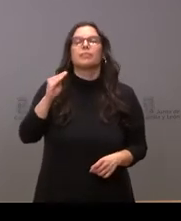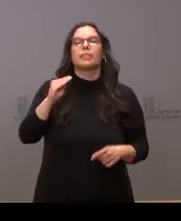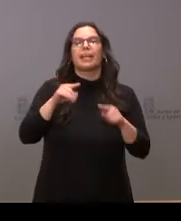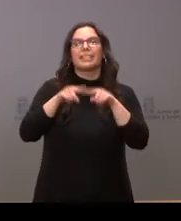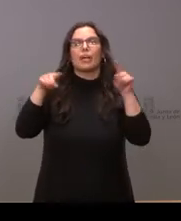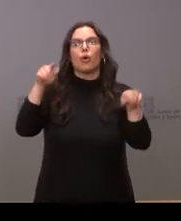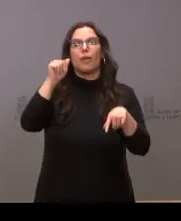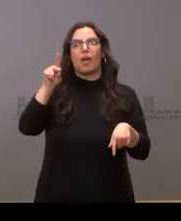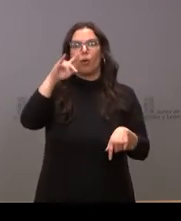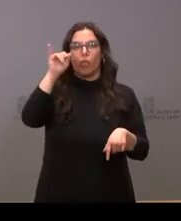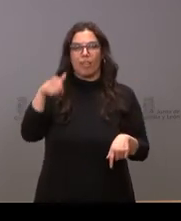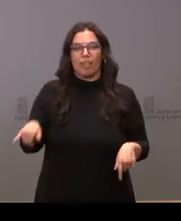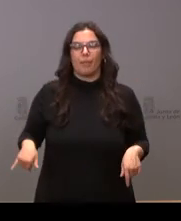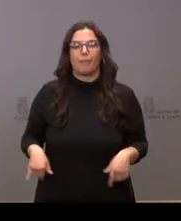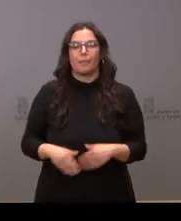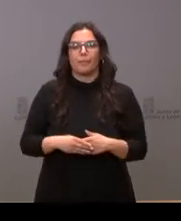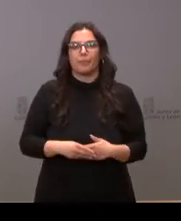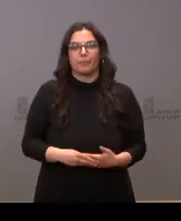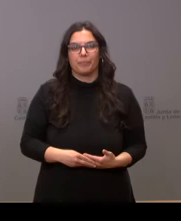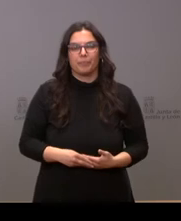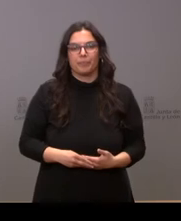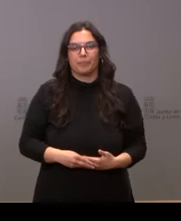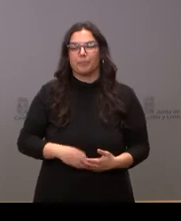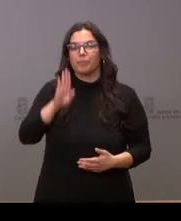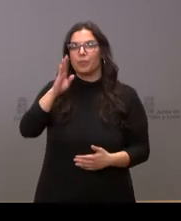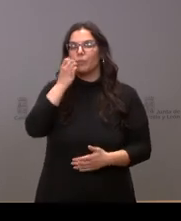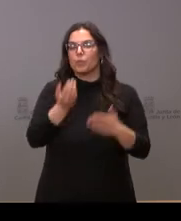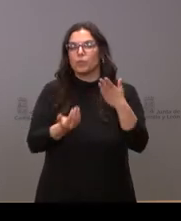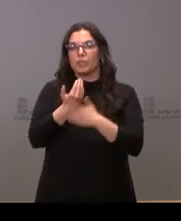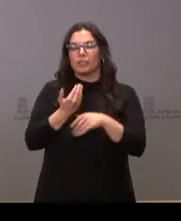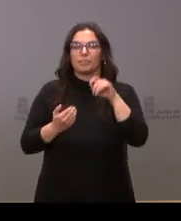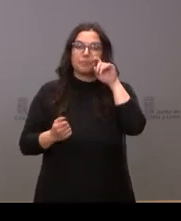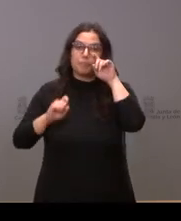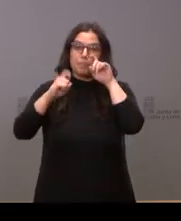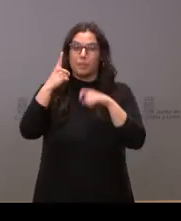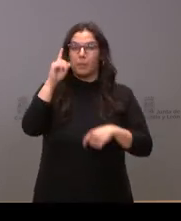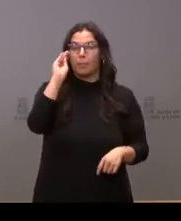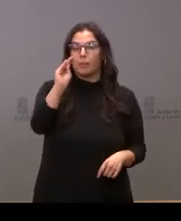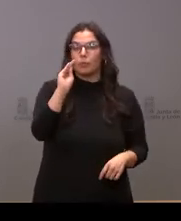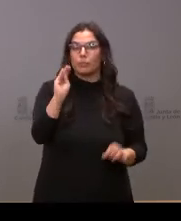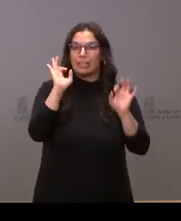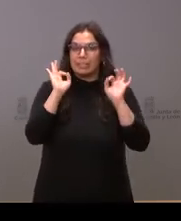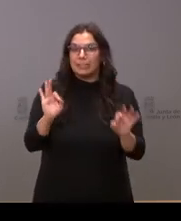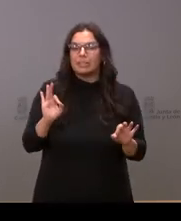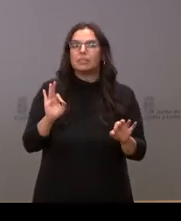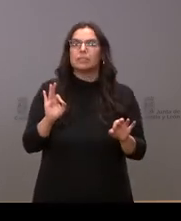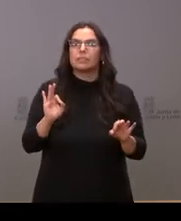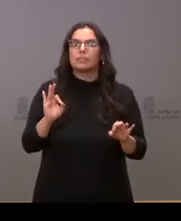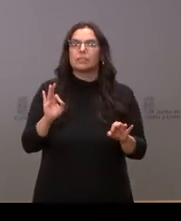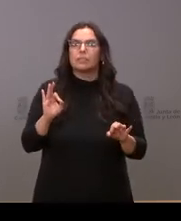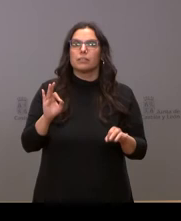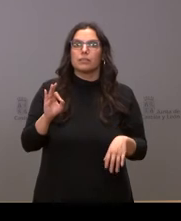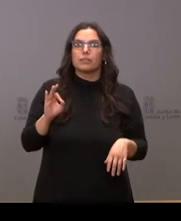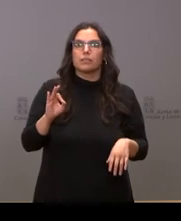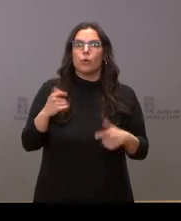Segovia Udaz Cuando quieras Begoña Hola, muy buenos días a todos Mi primera pregunta es precisamente para cuando una unidad de